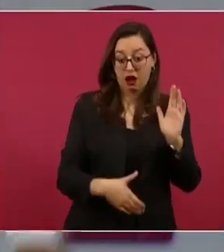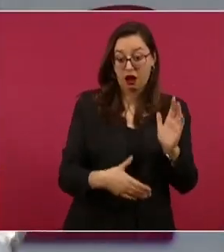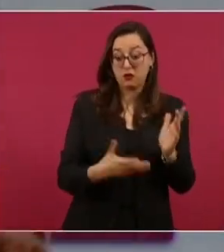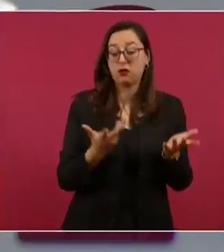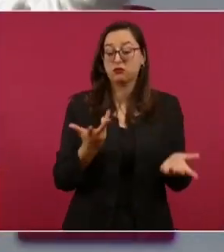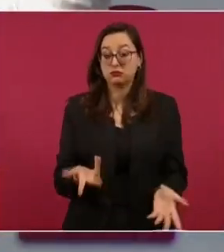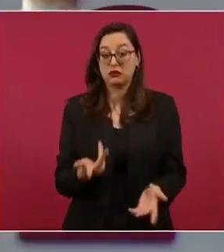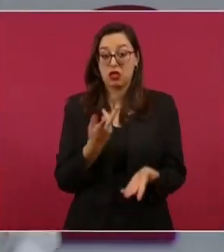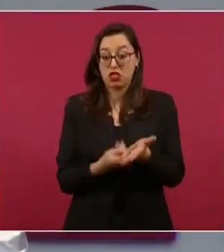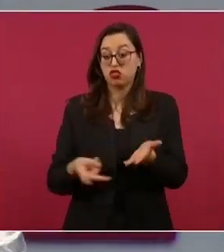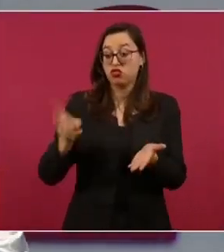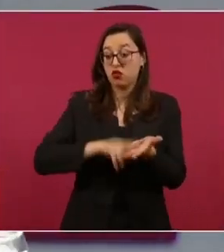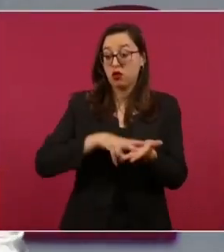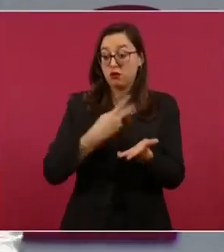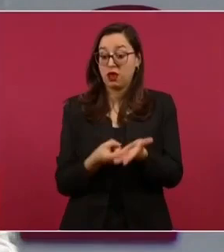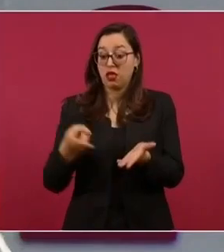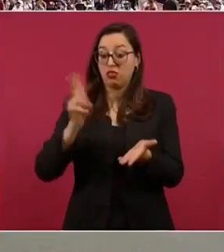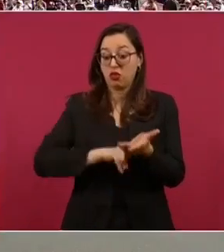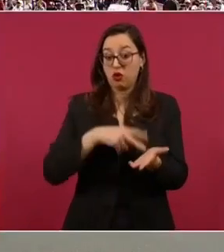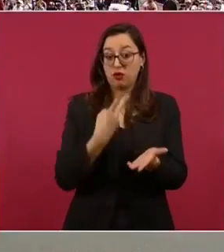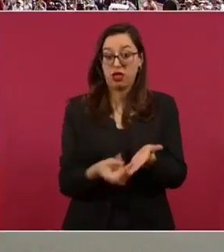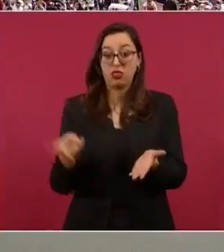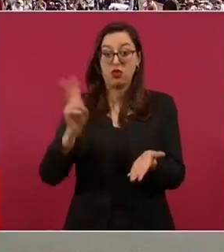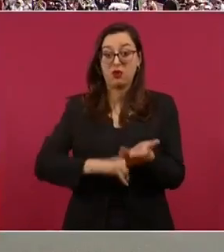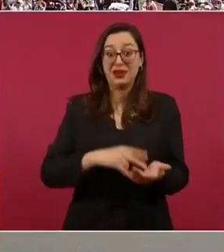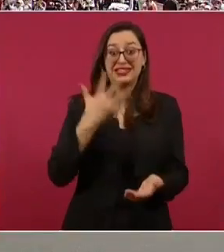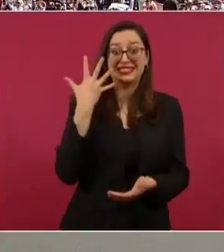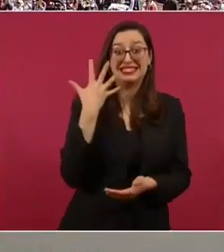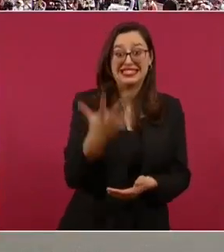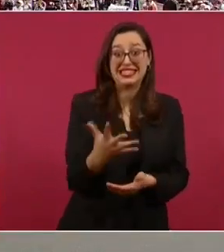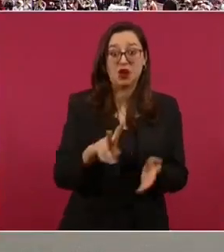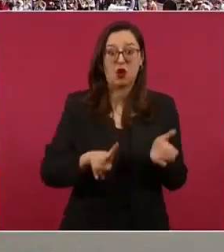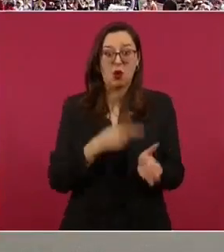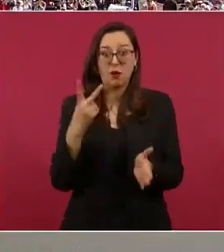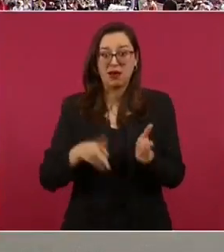comenzamos el gobierno. ¡Gracias! ¡Gracias! ¡Gracias! ¡Gracias! ¡Gracias! ¡Gracias! ¡Gracias!